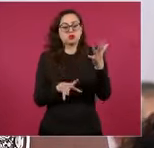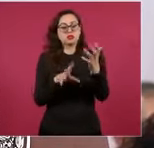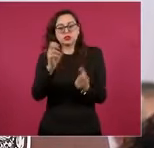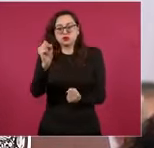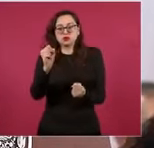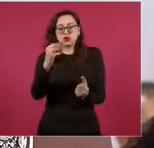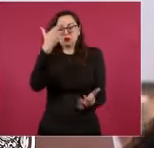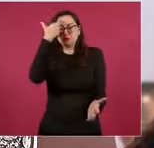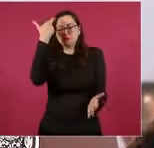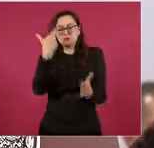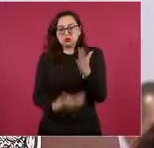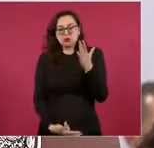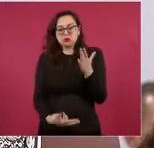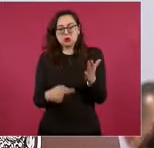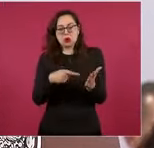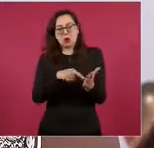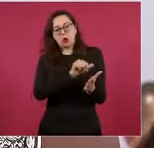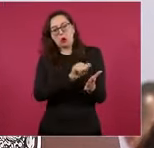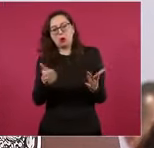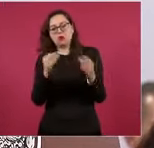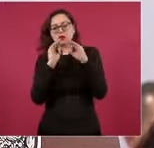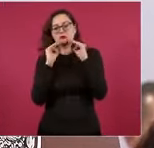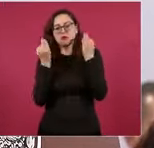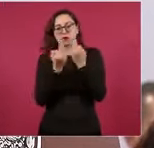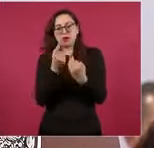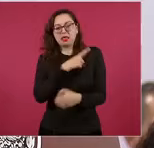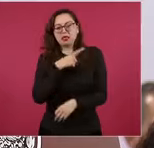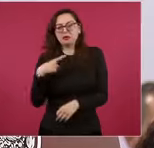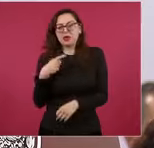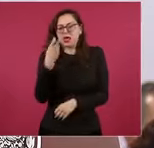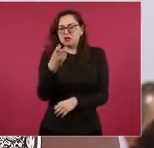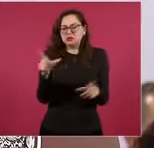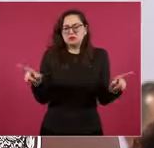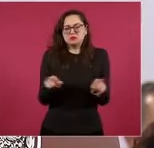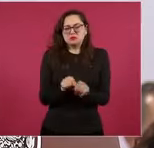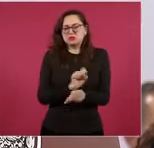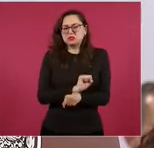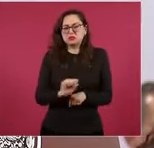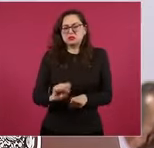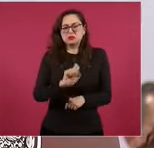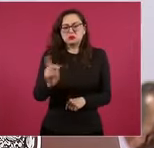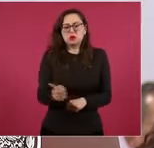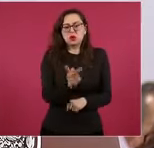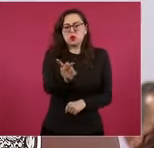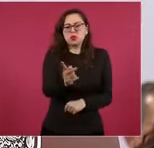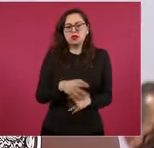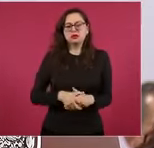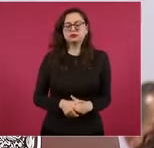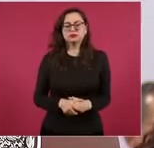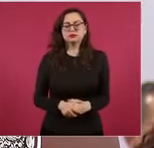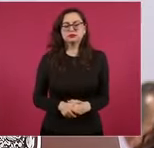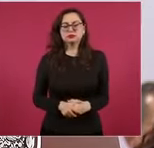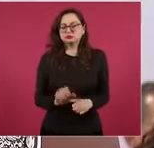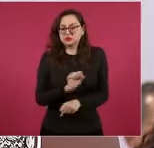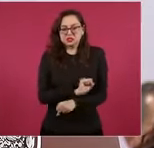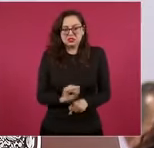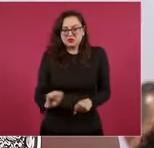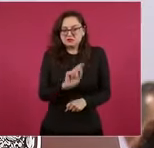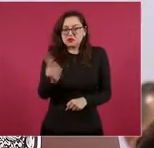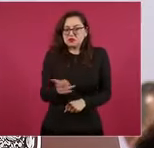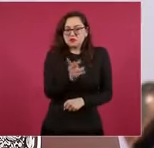de manera distinta la Constitución. Eso es todo, eso es todo.